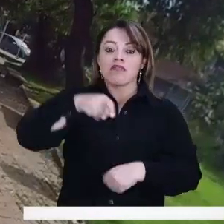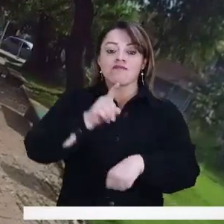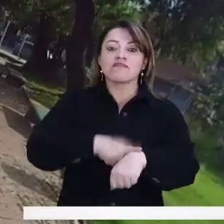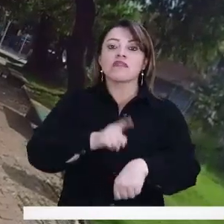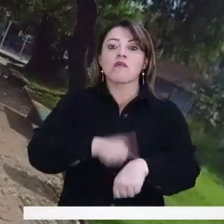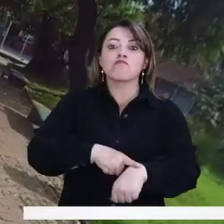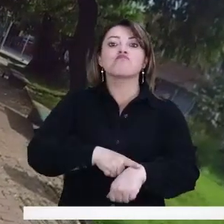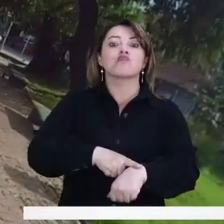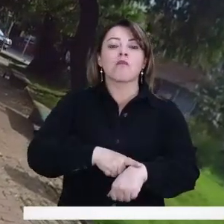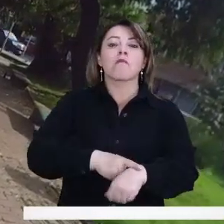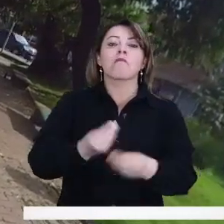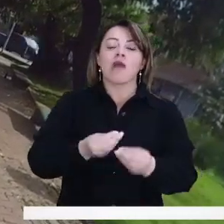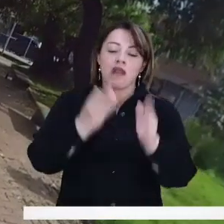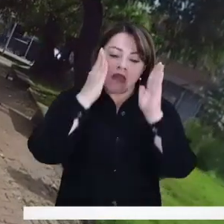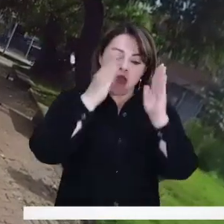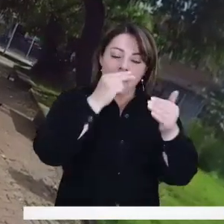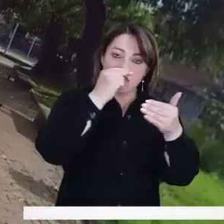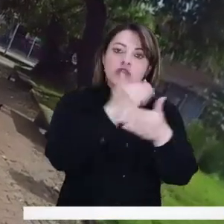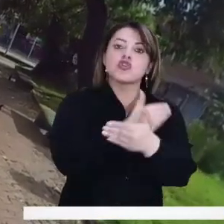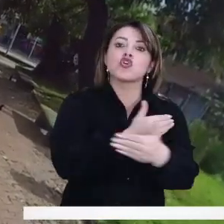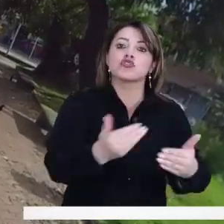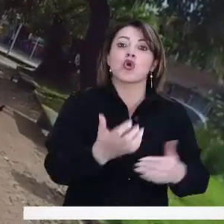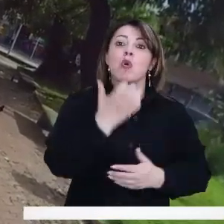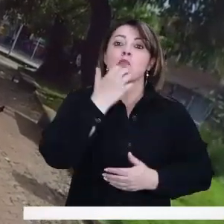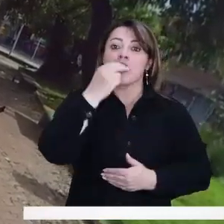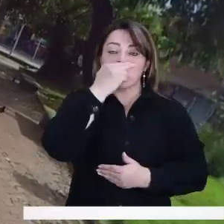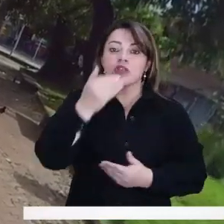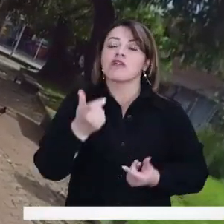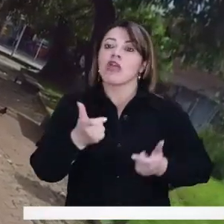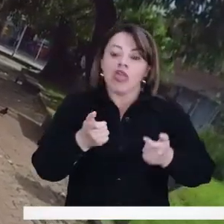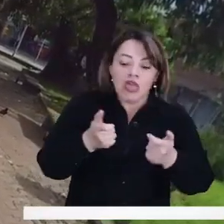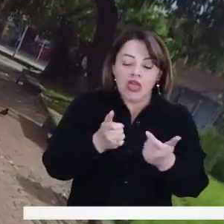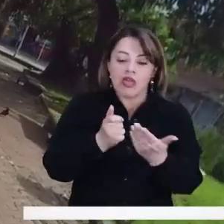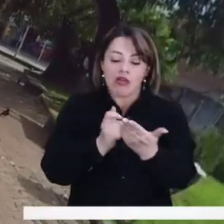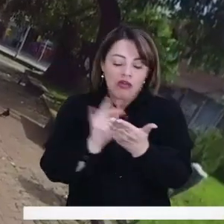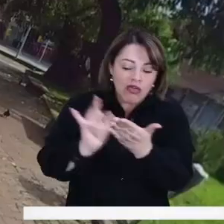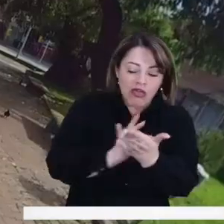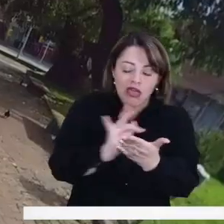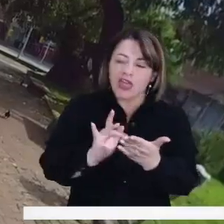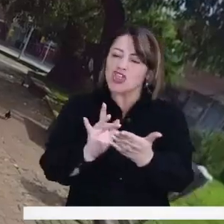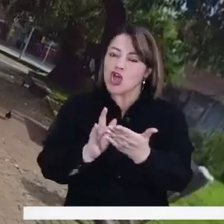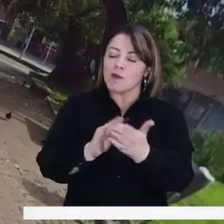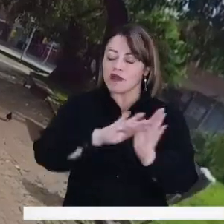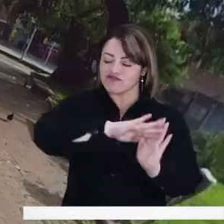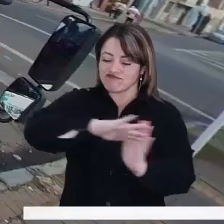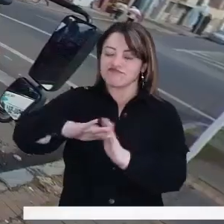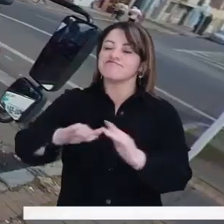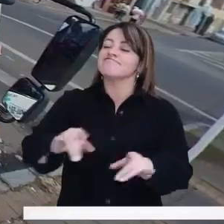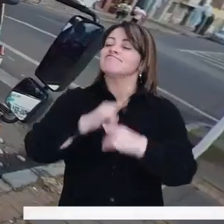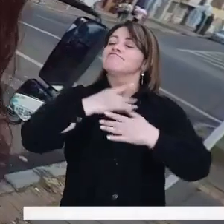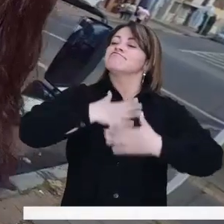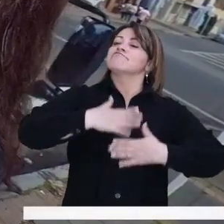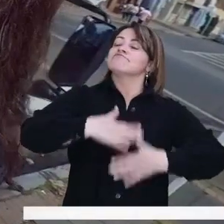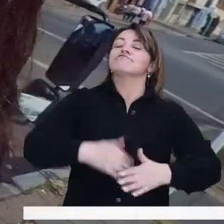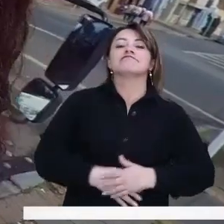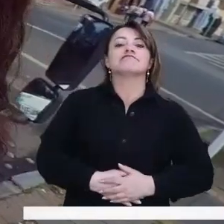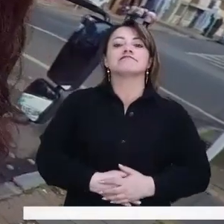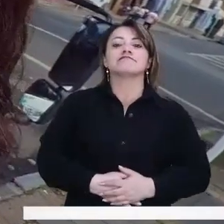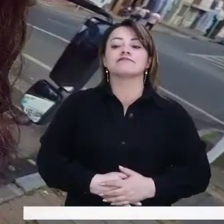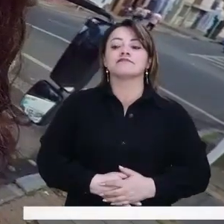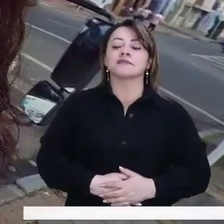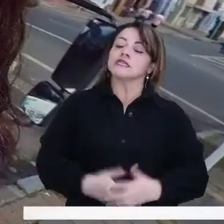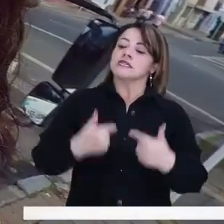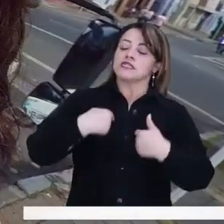sacar el tiempo para que el hijo no tenga el mal hábito de pegarse a un celular, sino el buen hábito de salir y respirar. La violencia se